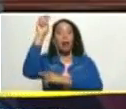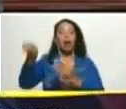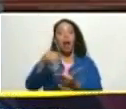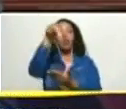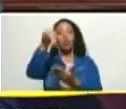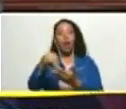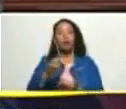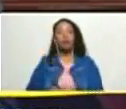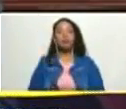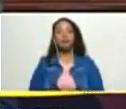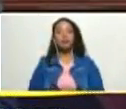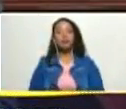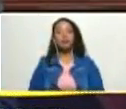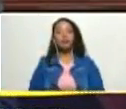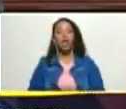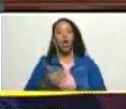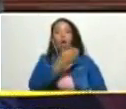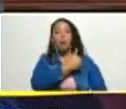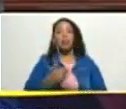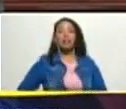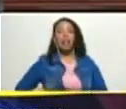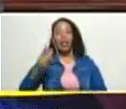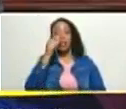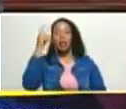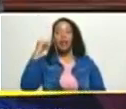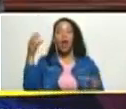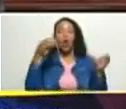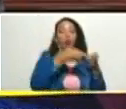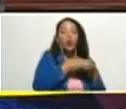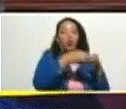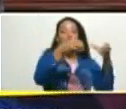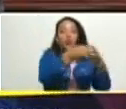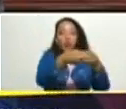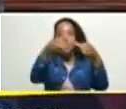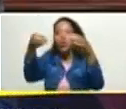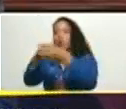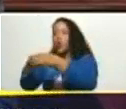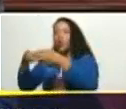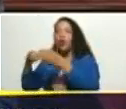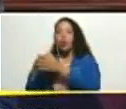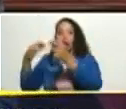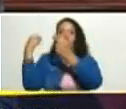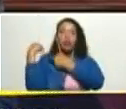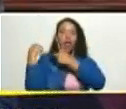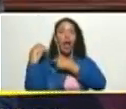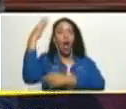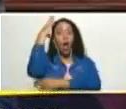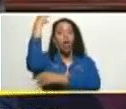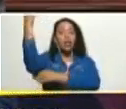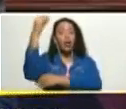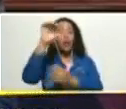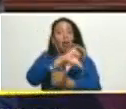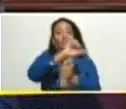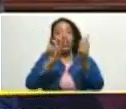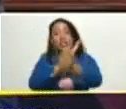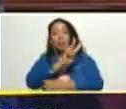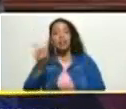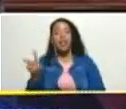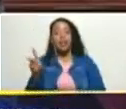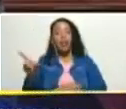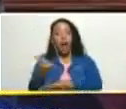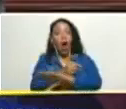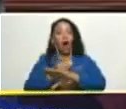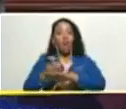los presidentes y presidentas de las comisiones y el consejo de vicepresidentes de gobierno